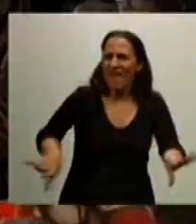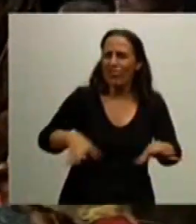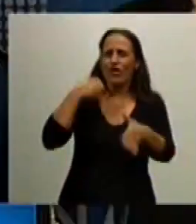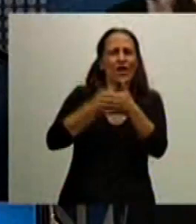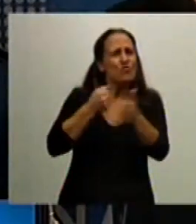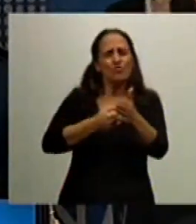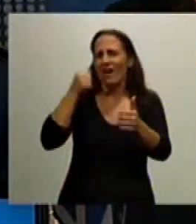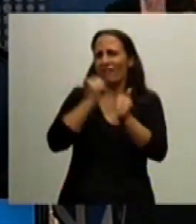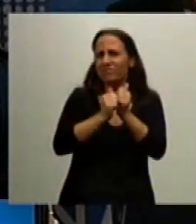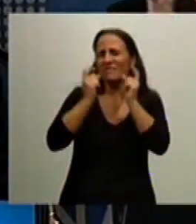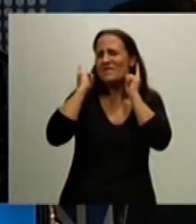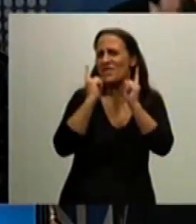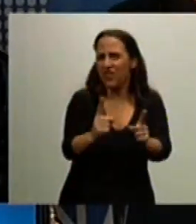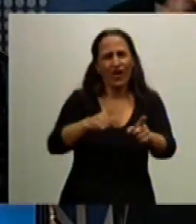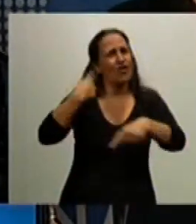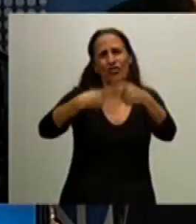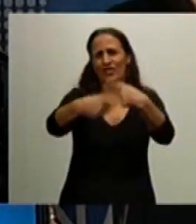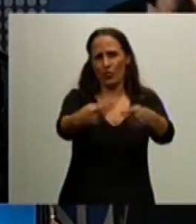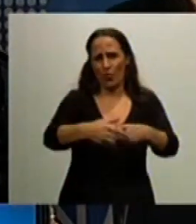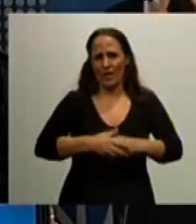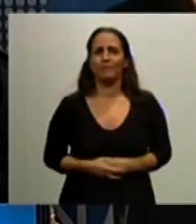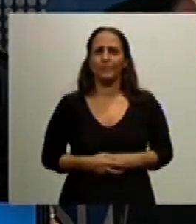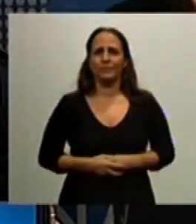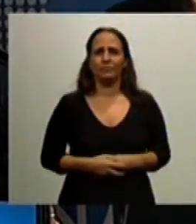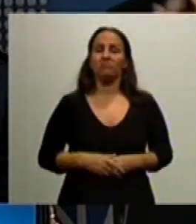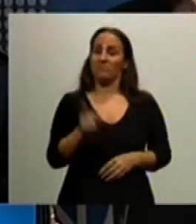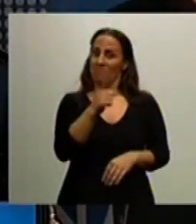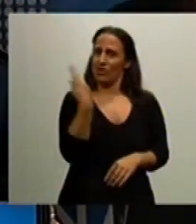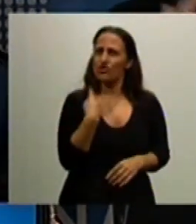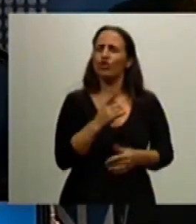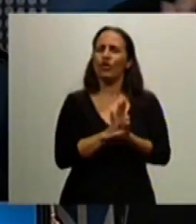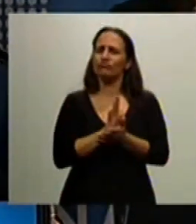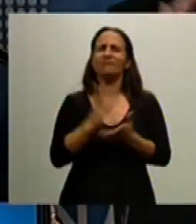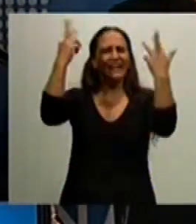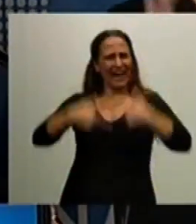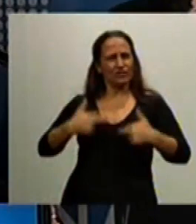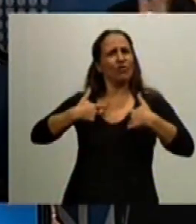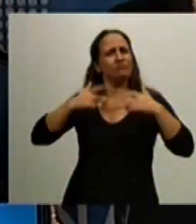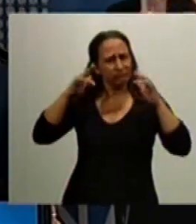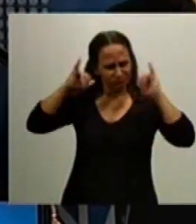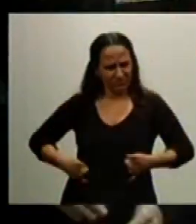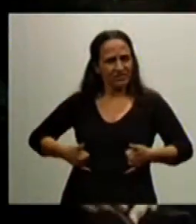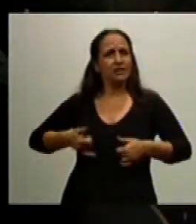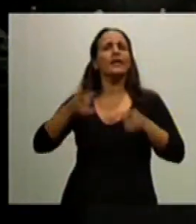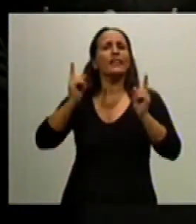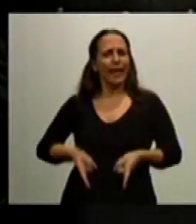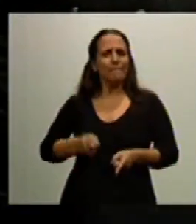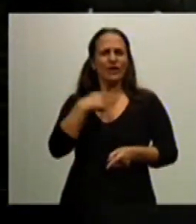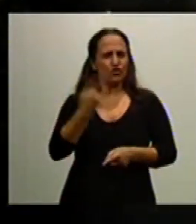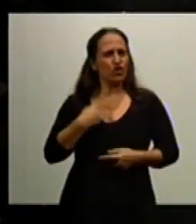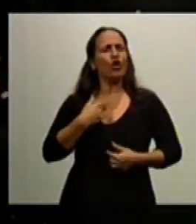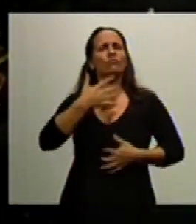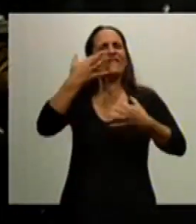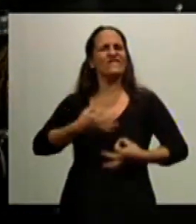lucha histórica, tenemos no solamente la razón sino también la verdad,